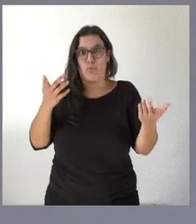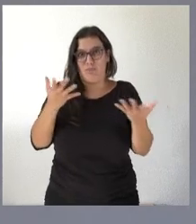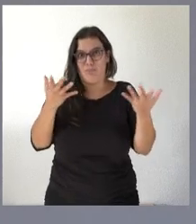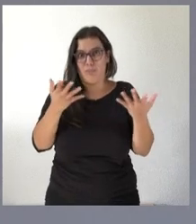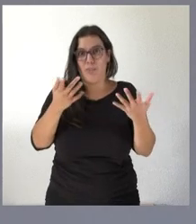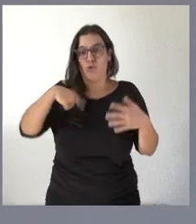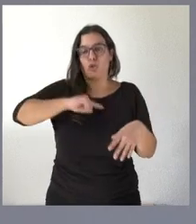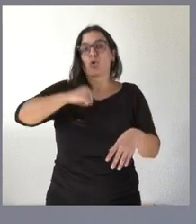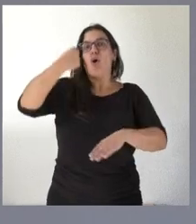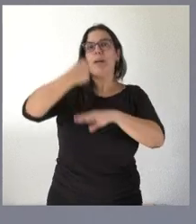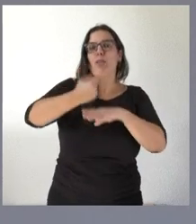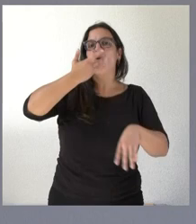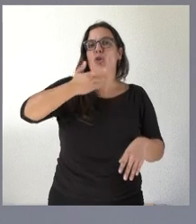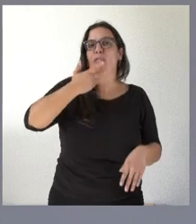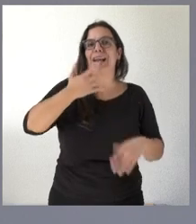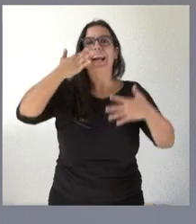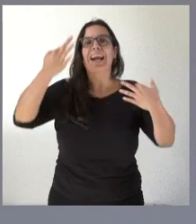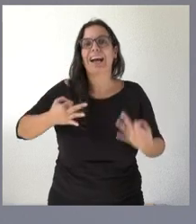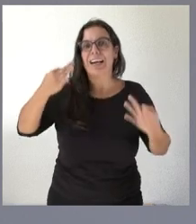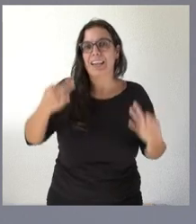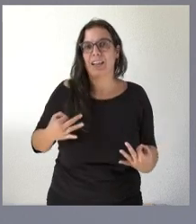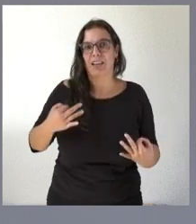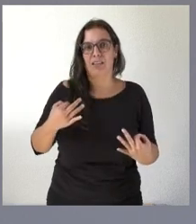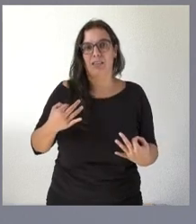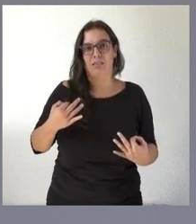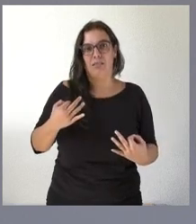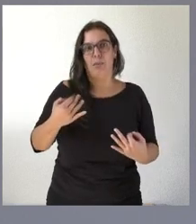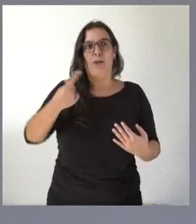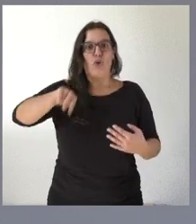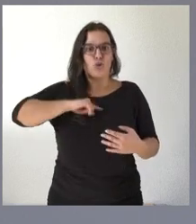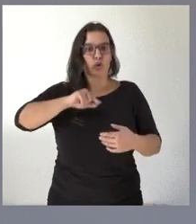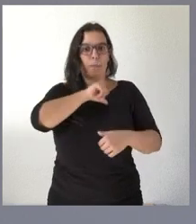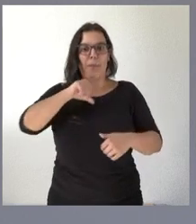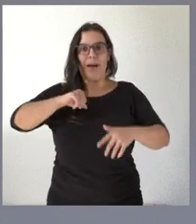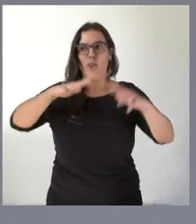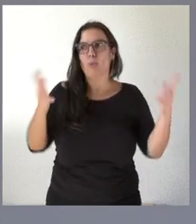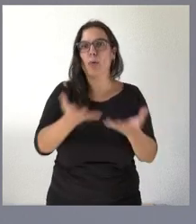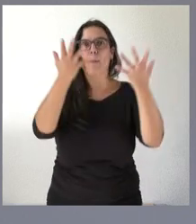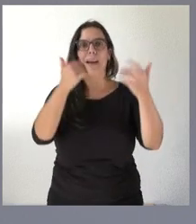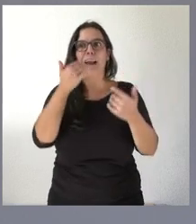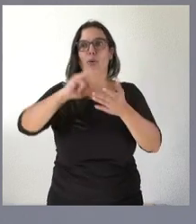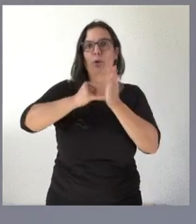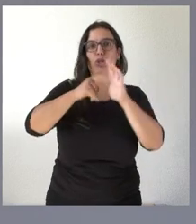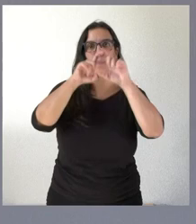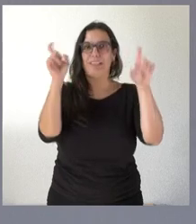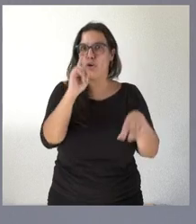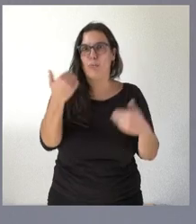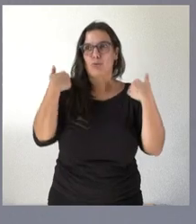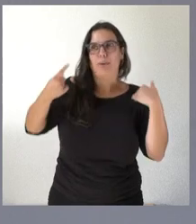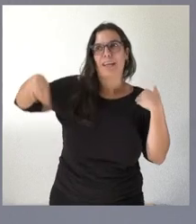tenemos que la obligación de conocer la realidad de nuestra comunidad autónoma nosotros no somos promotores de proyectos de carácter empresarial que corresponden a las empresas